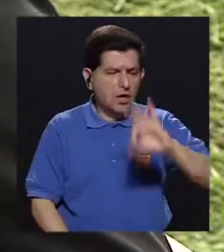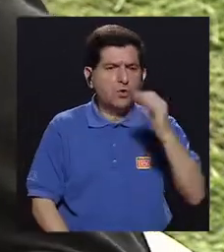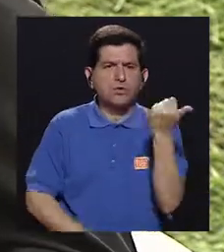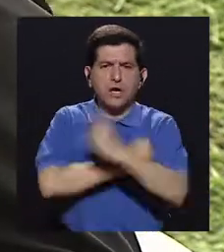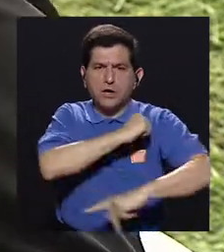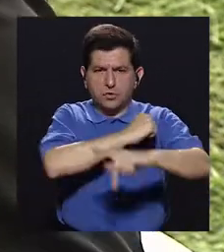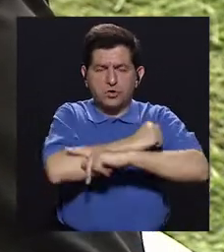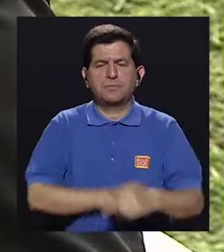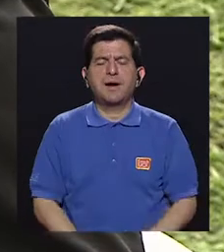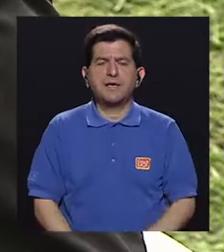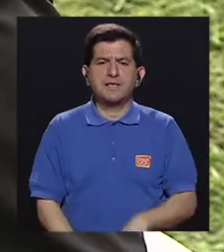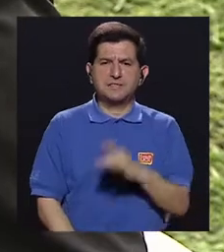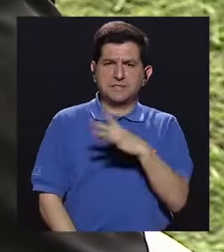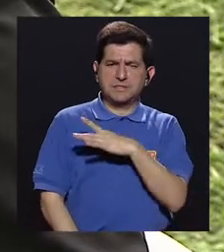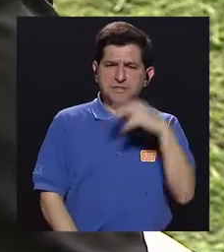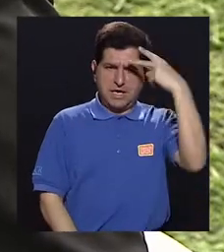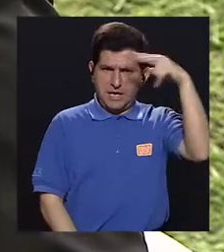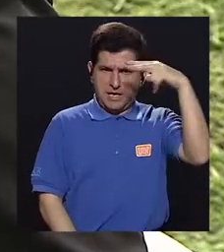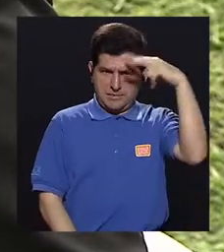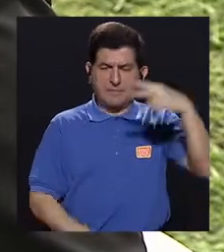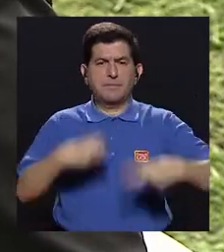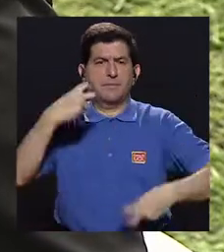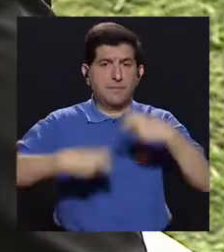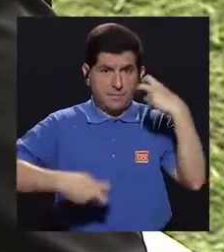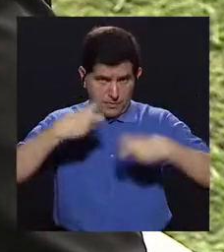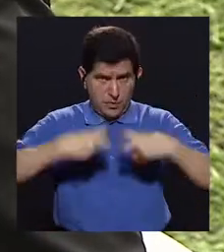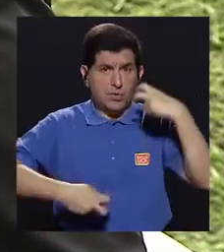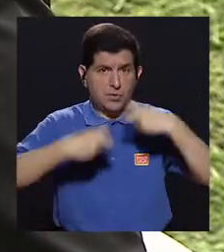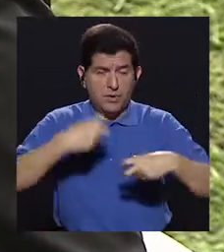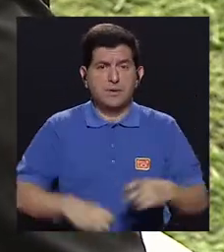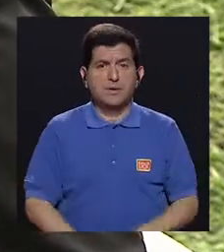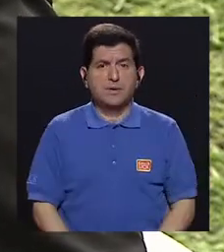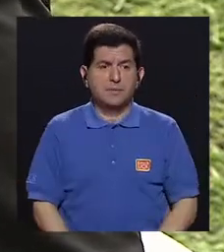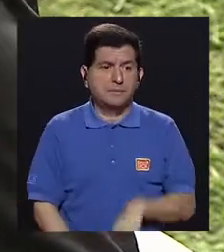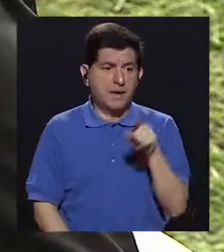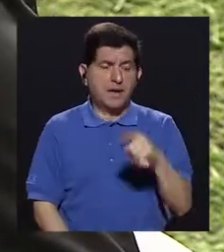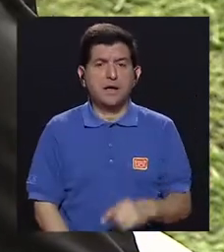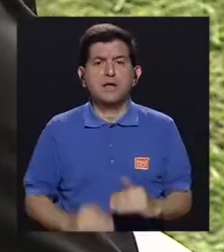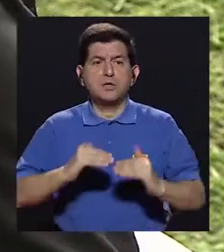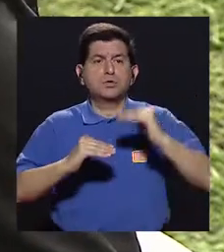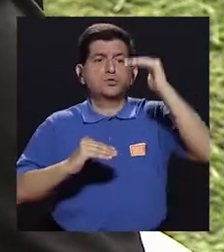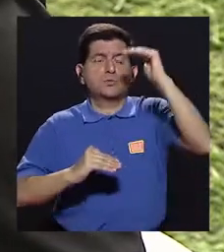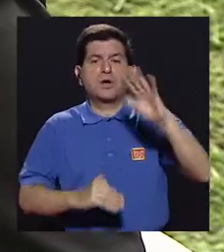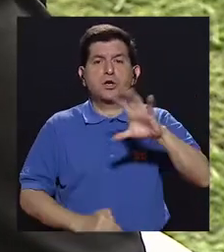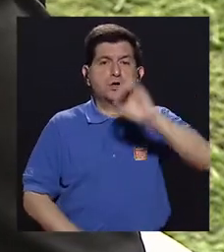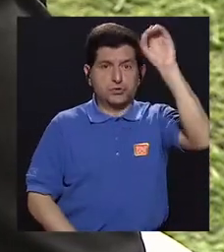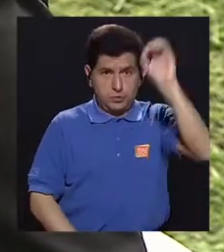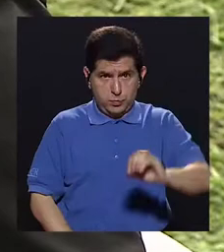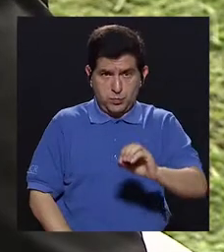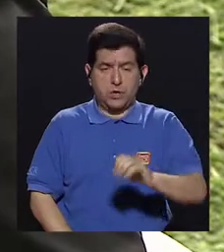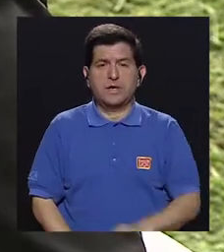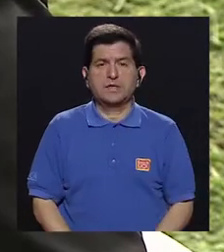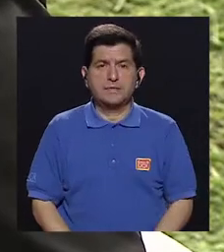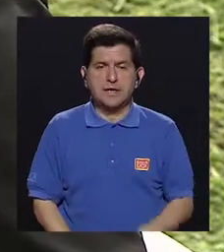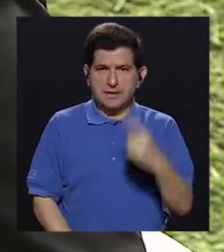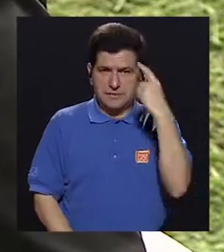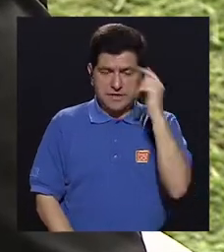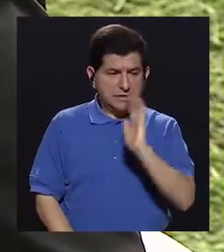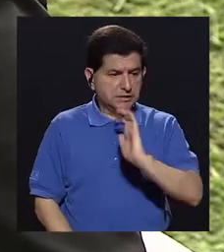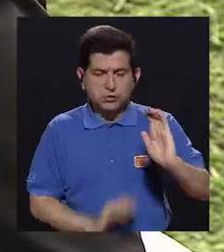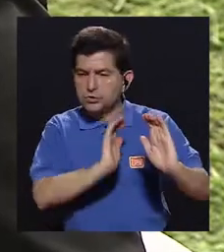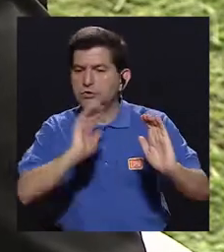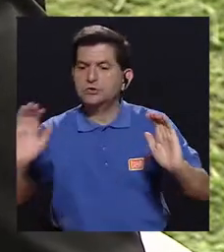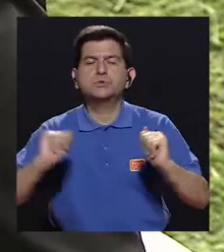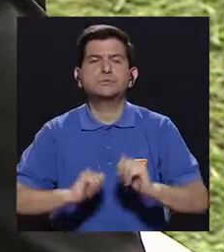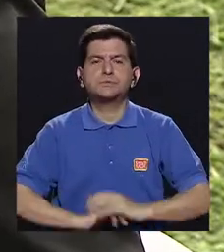Encontramos otros países como Chile, México, que la problemática también es hasta mayor del 50% a nivel